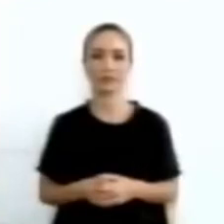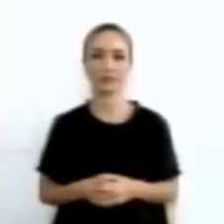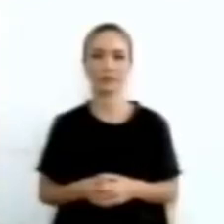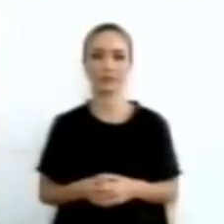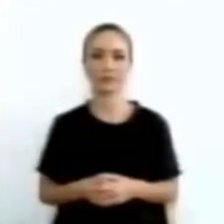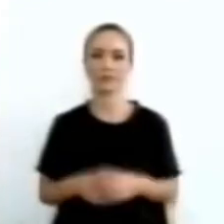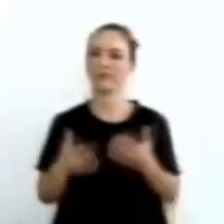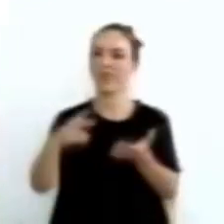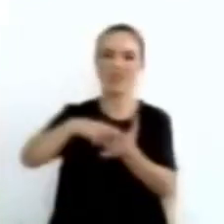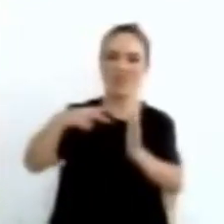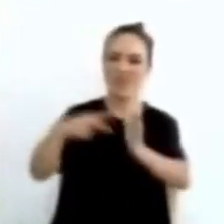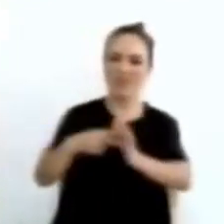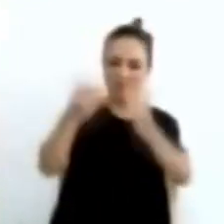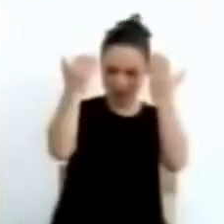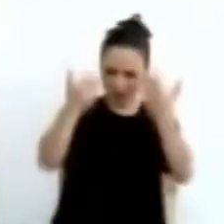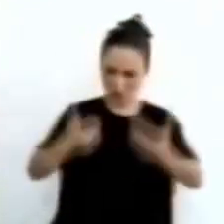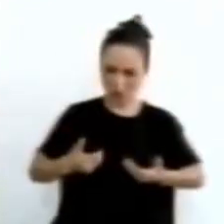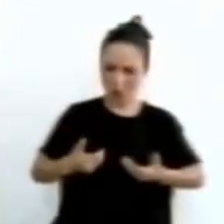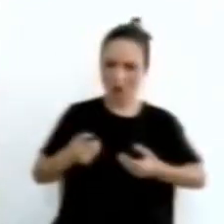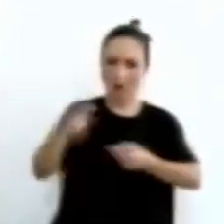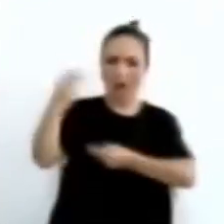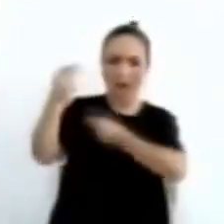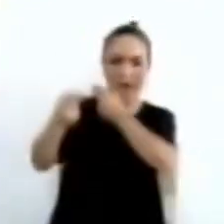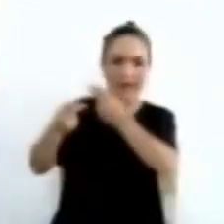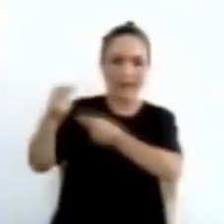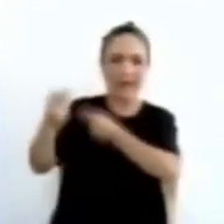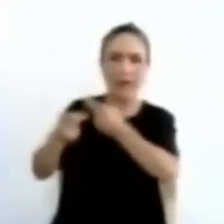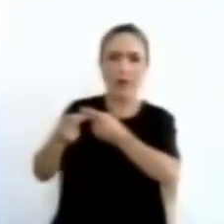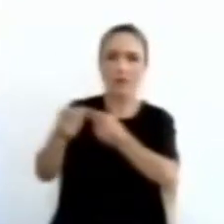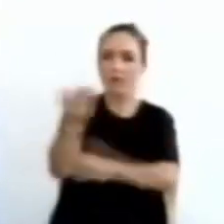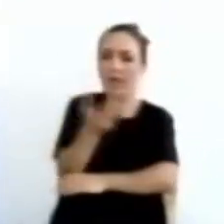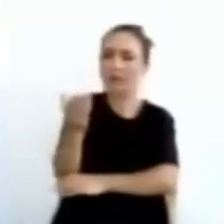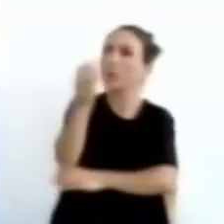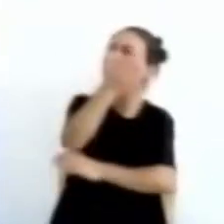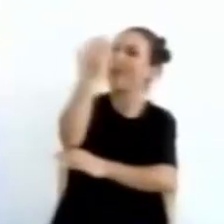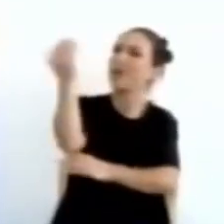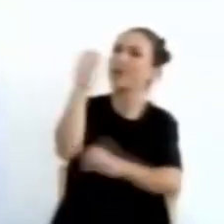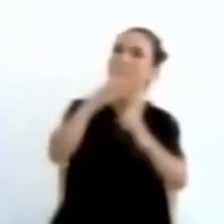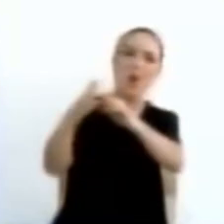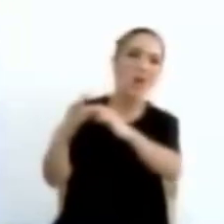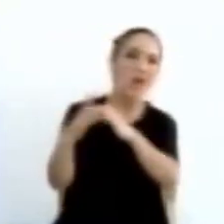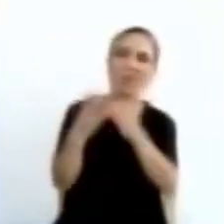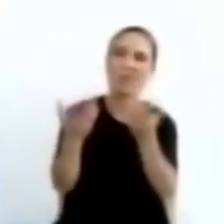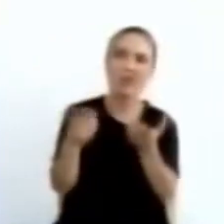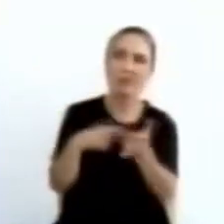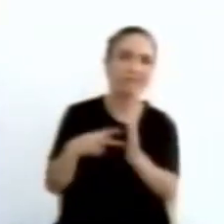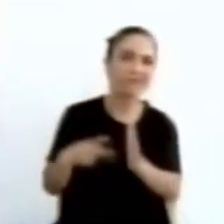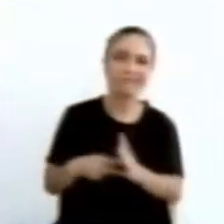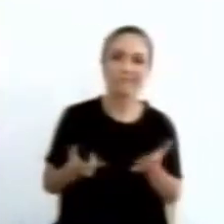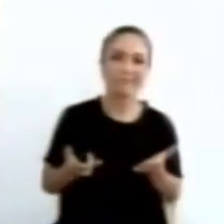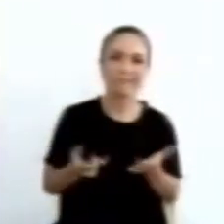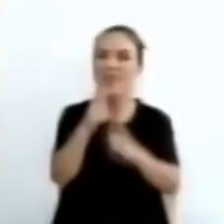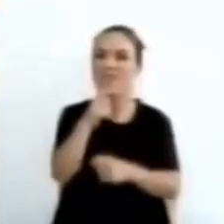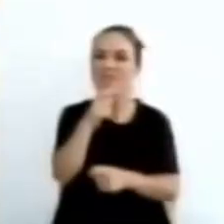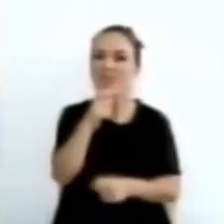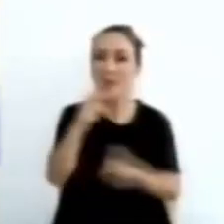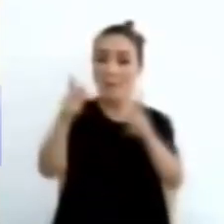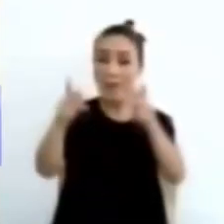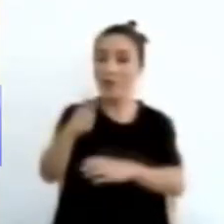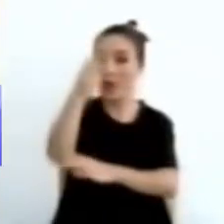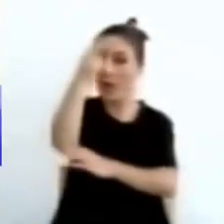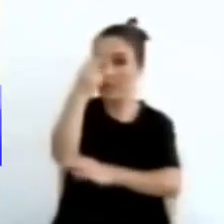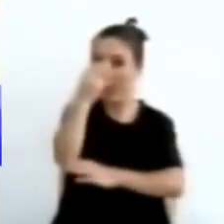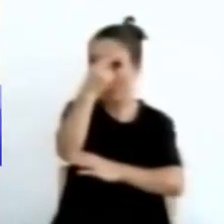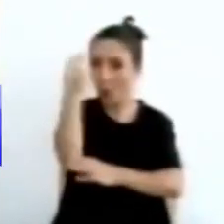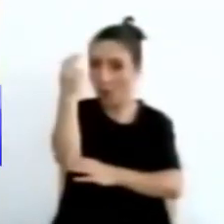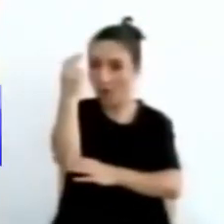Castro Rojas. El llamado de atención por incremento de la violencia fue parte de la crítica de la iglesia. Estamos